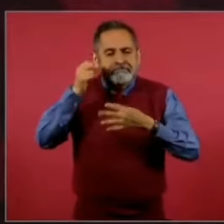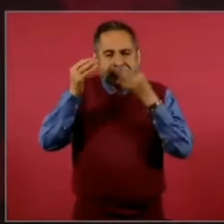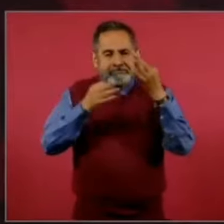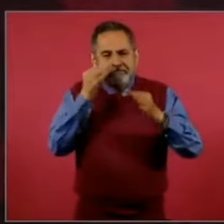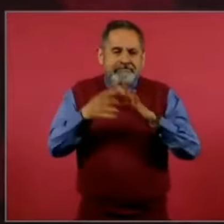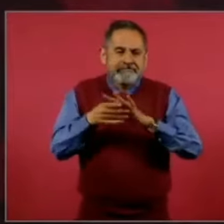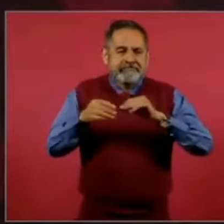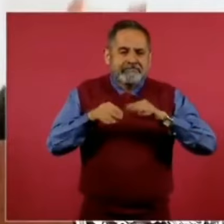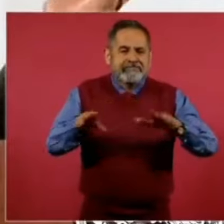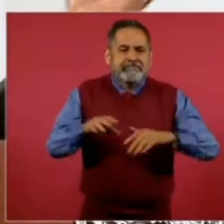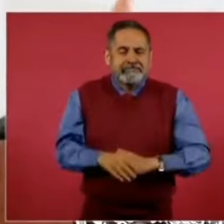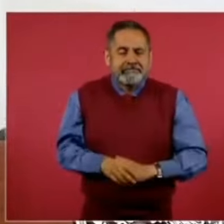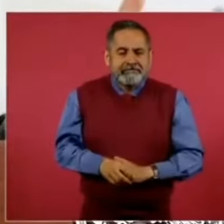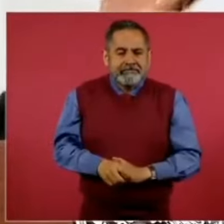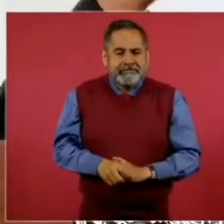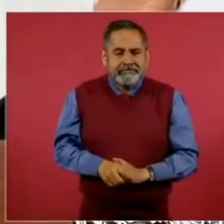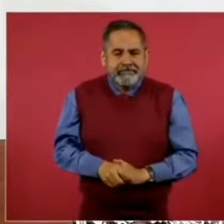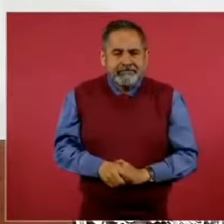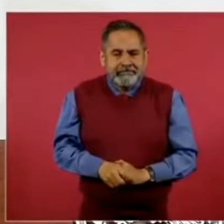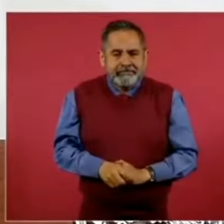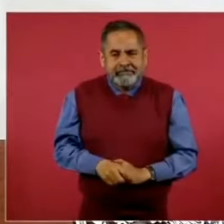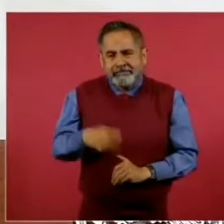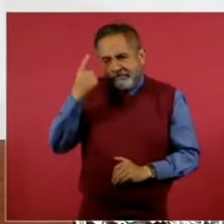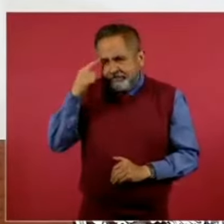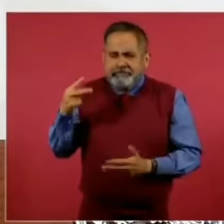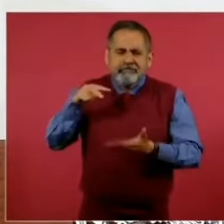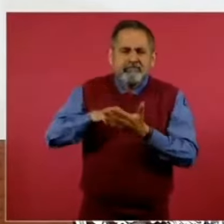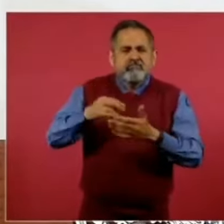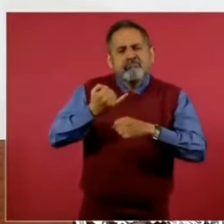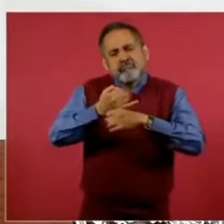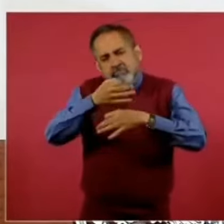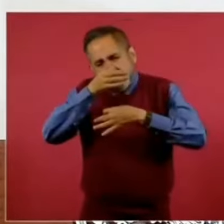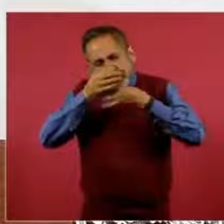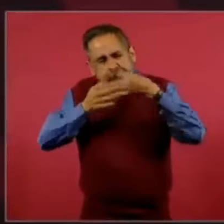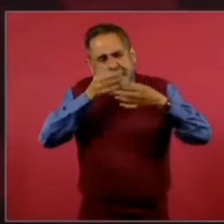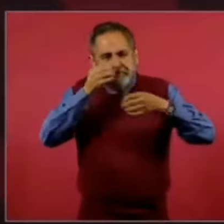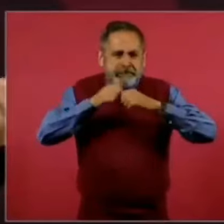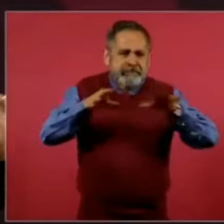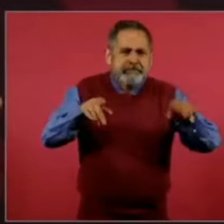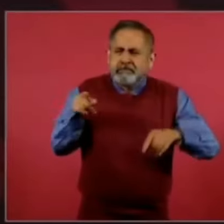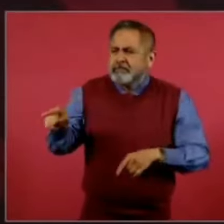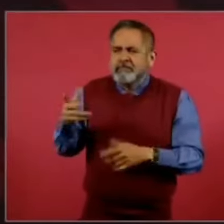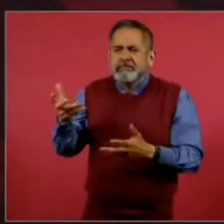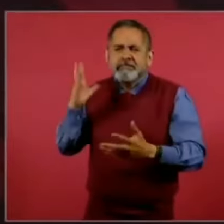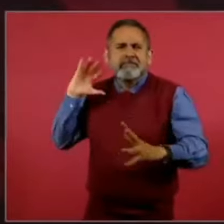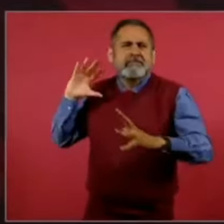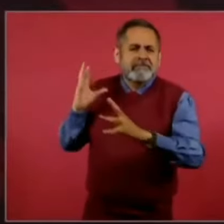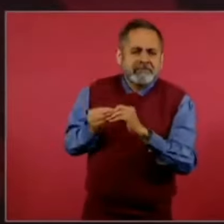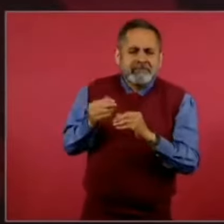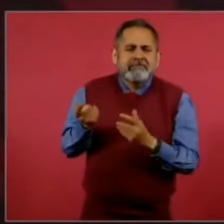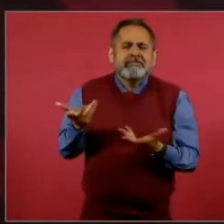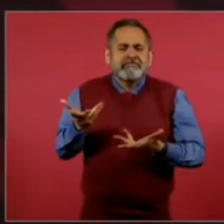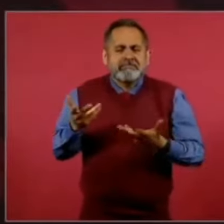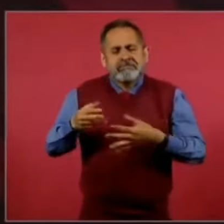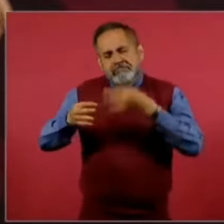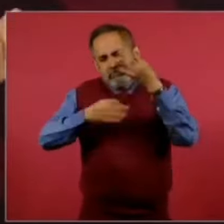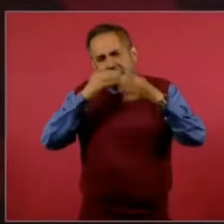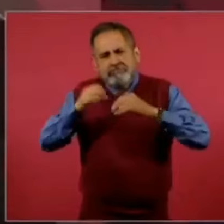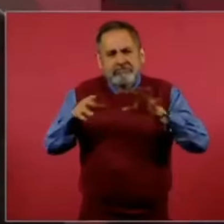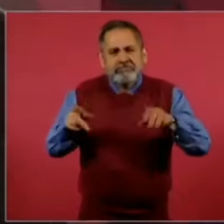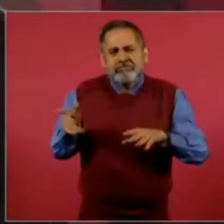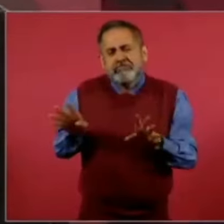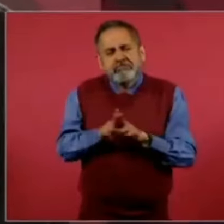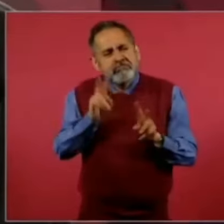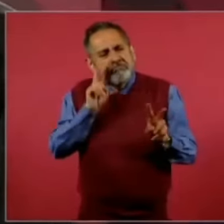informarle a la gente sobre lo que ha hecho, cómo ha visto las